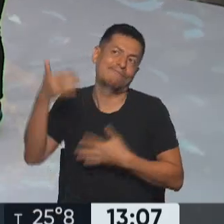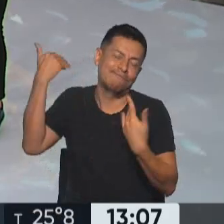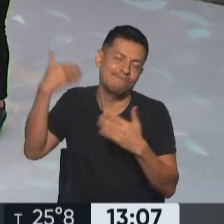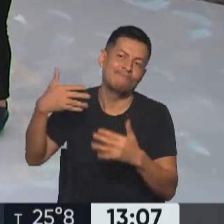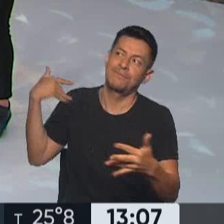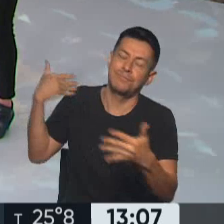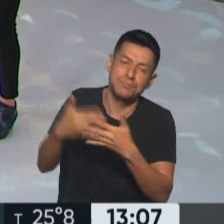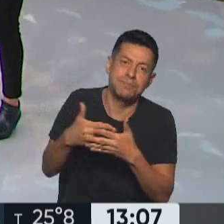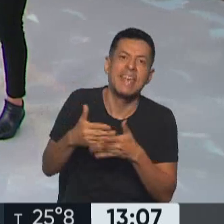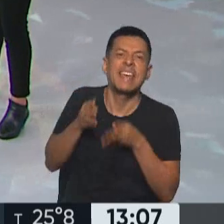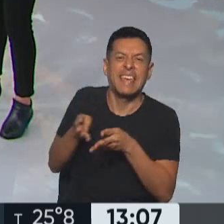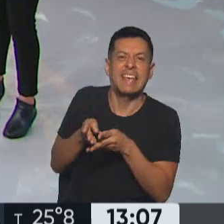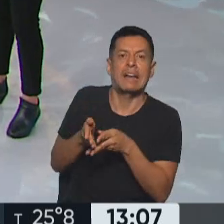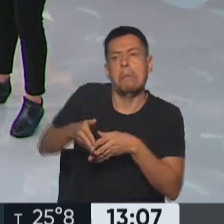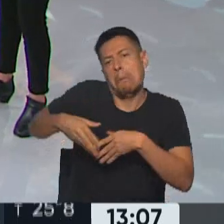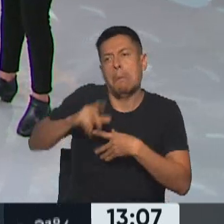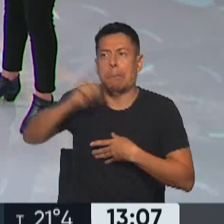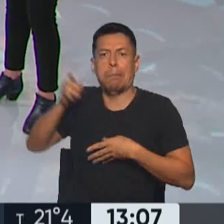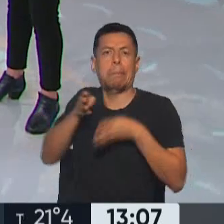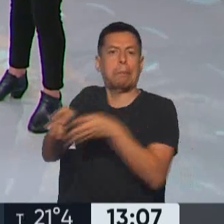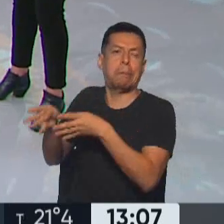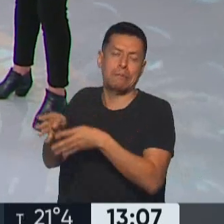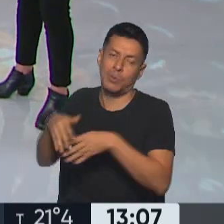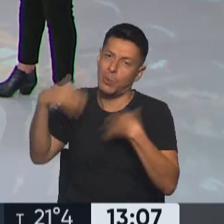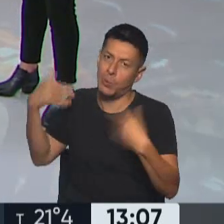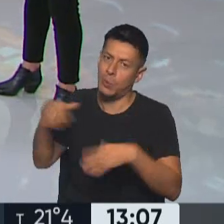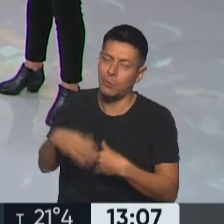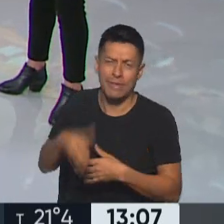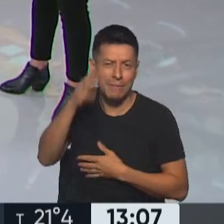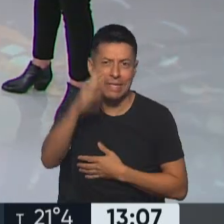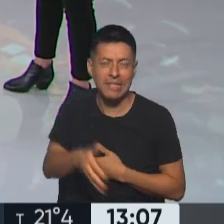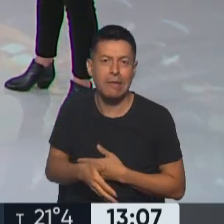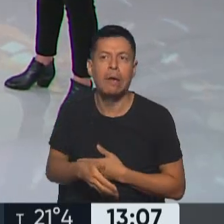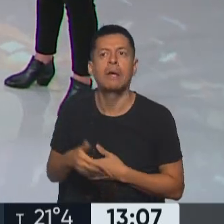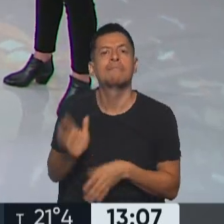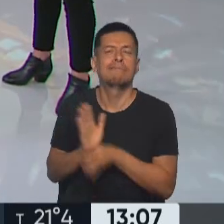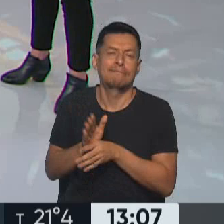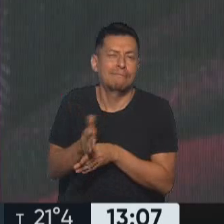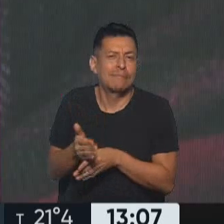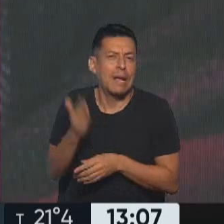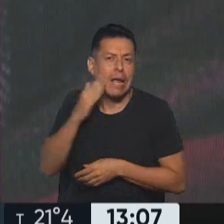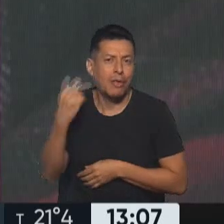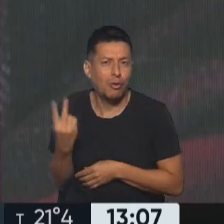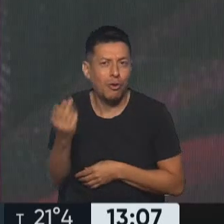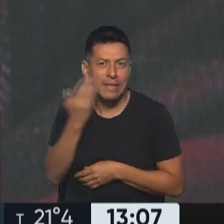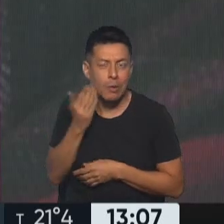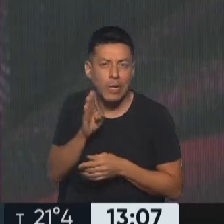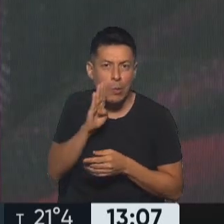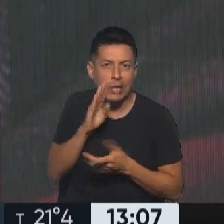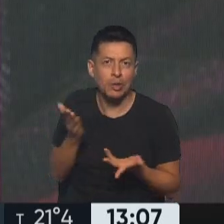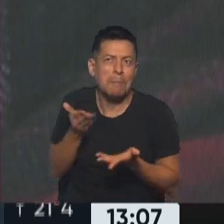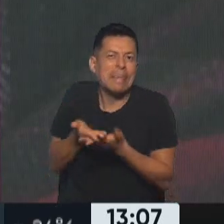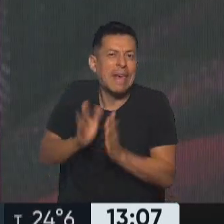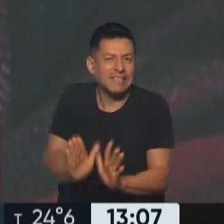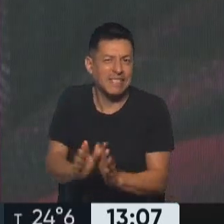de crímenes de guerra, de invasiones en las últimas décadas, también muestra alguna especie de hipocresía al pedir algo de este